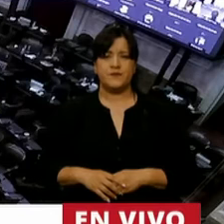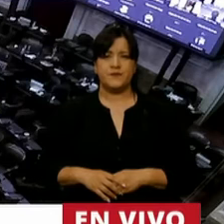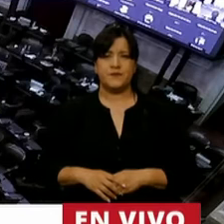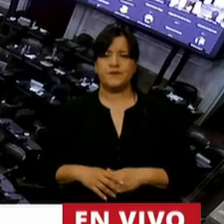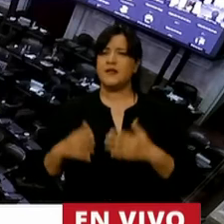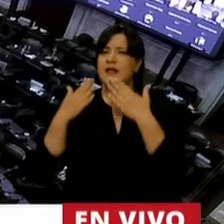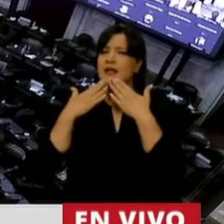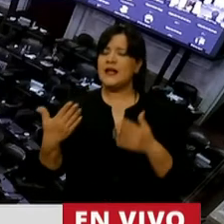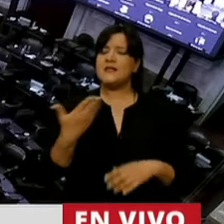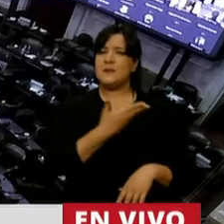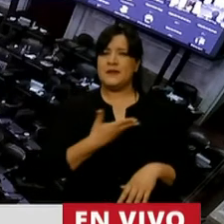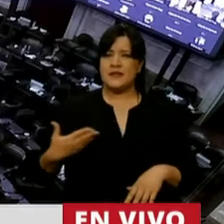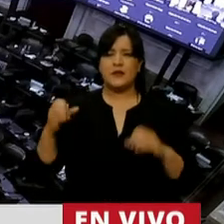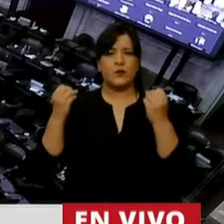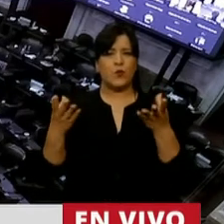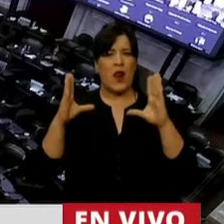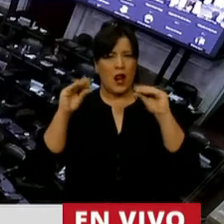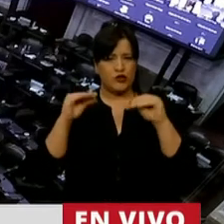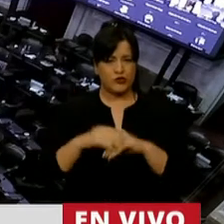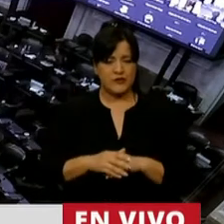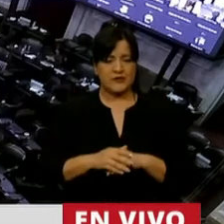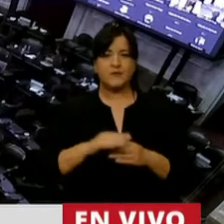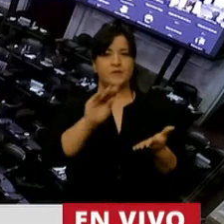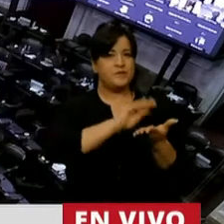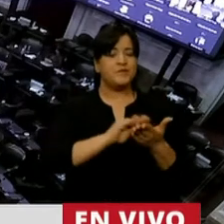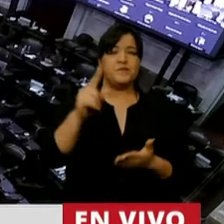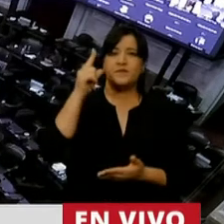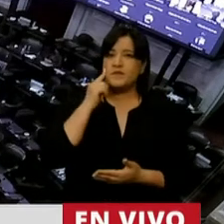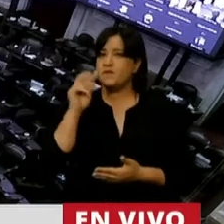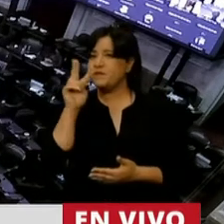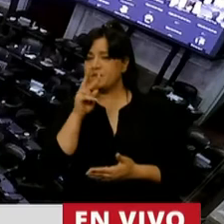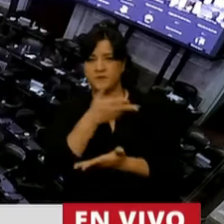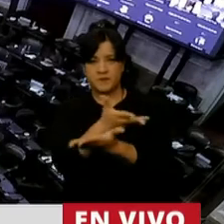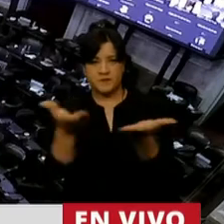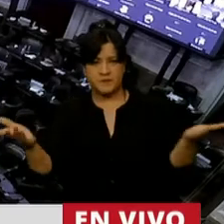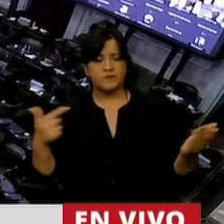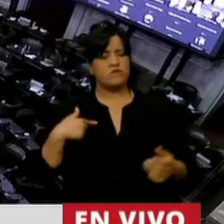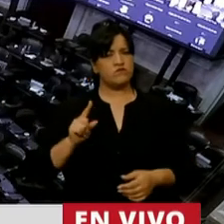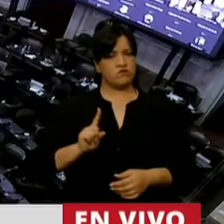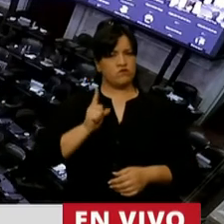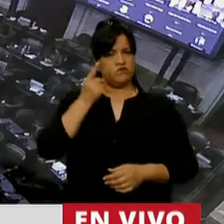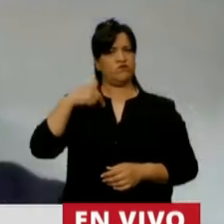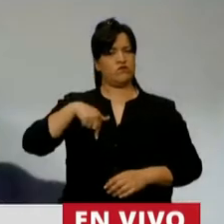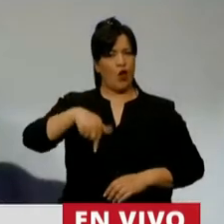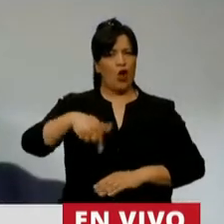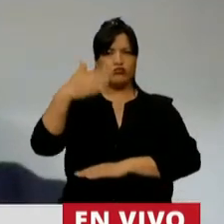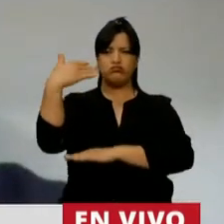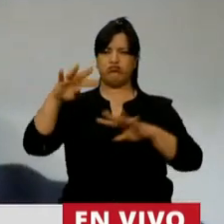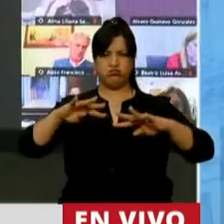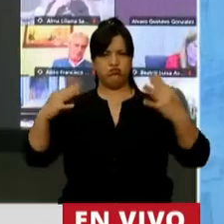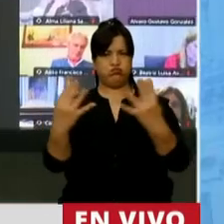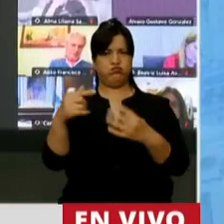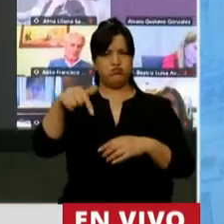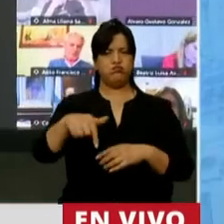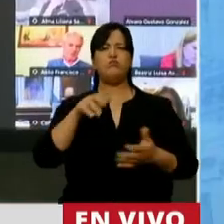Gracias, Presidente. Buenas noches, diputadas, diputados. Es un honor para mí hablar en este recinto y